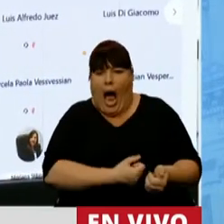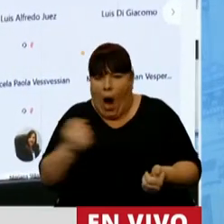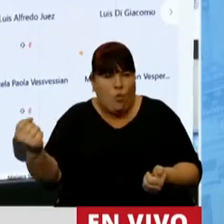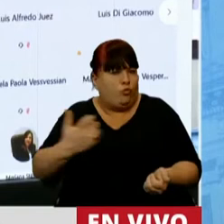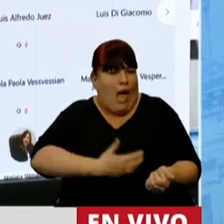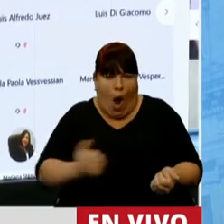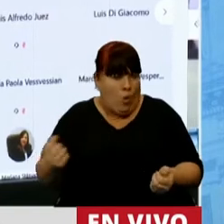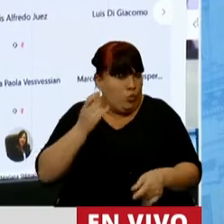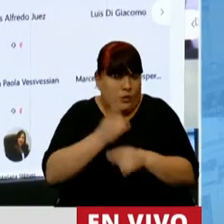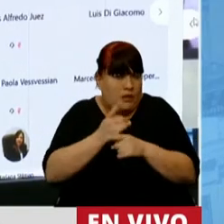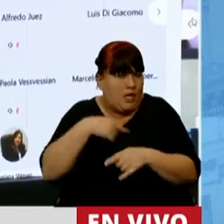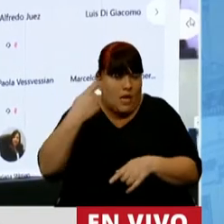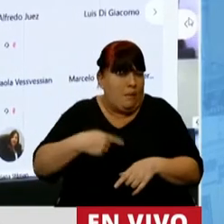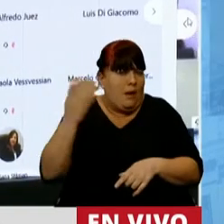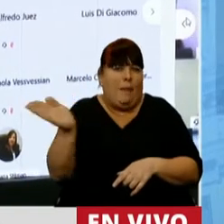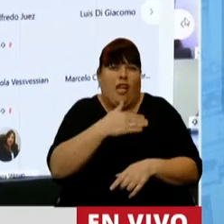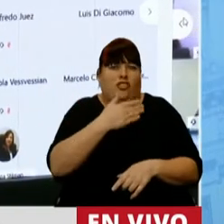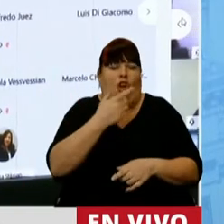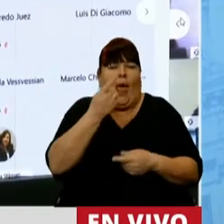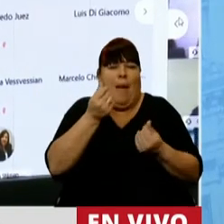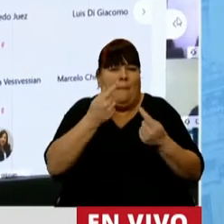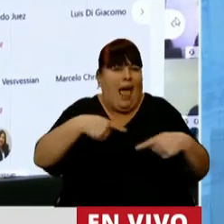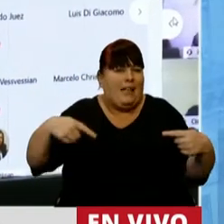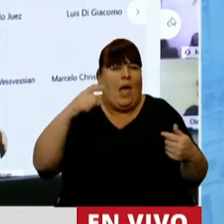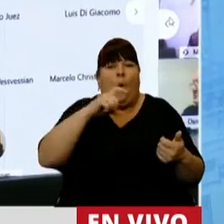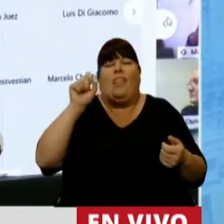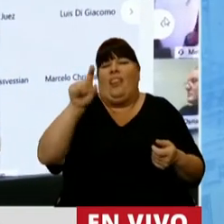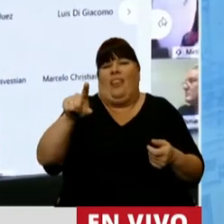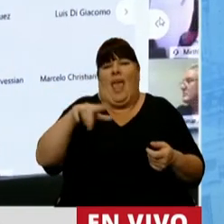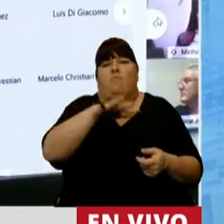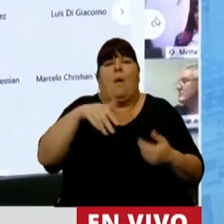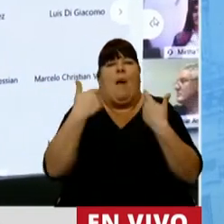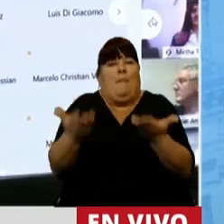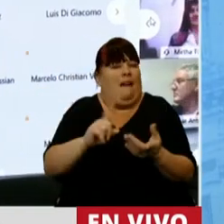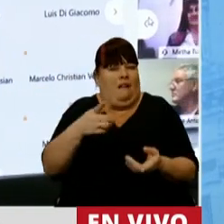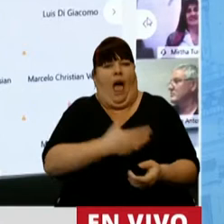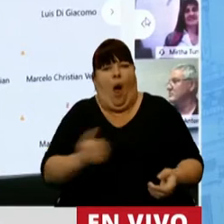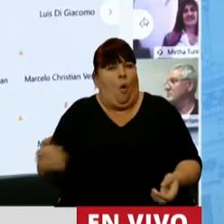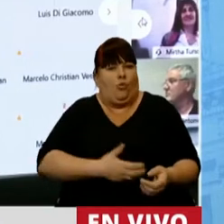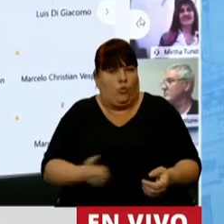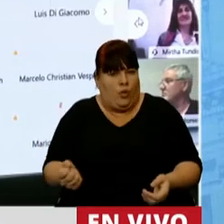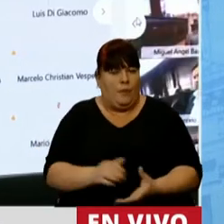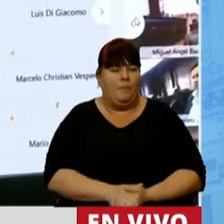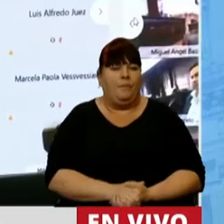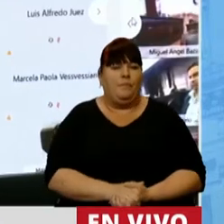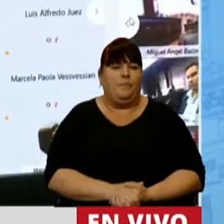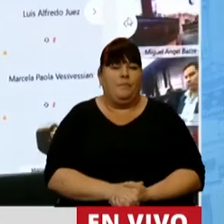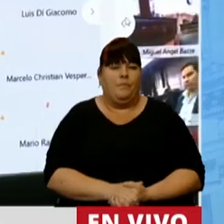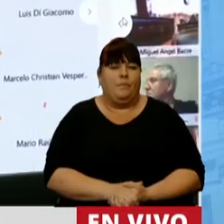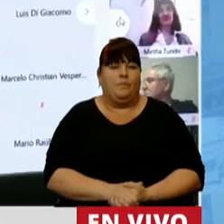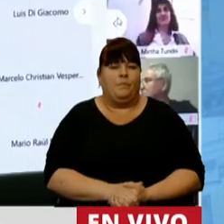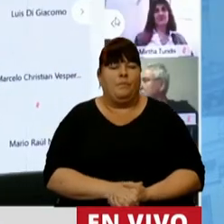sistemático de todas y cada una de las cuentas que favorecían al pueblo de la Nación. Y se